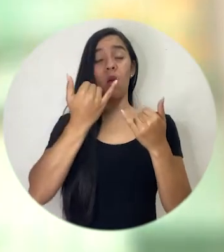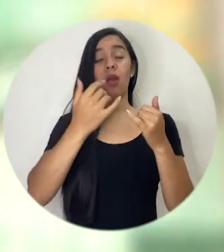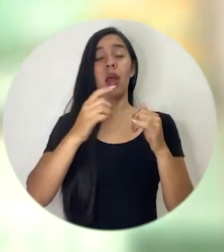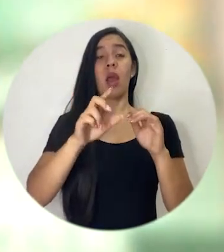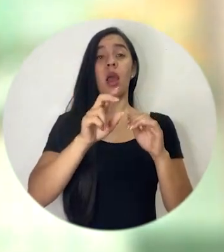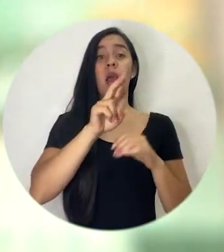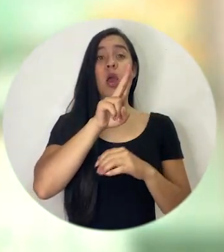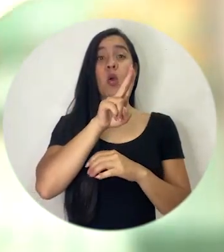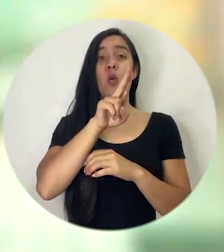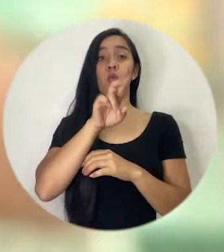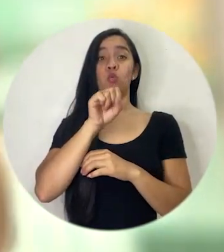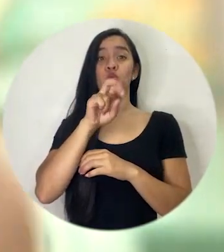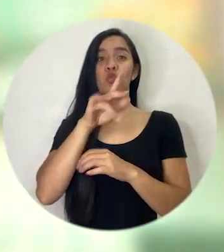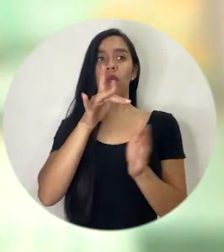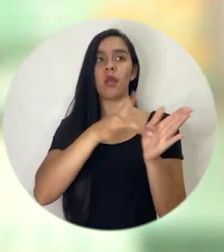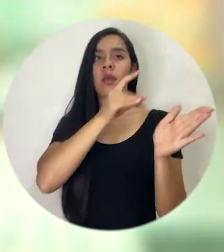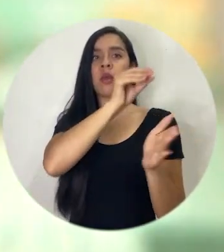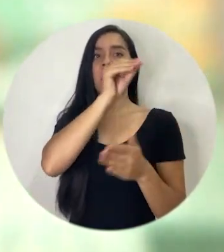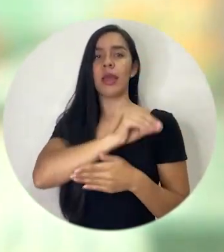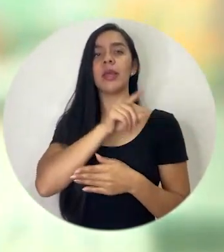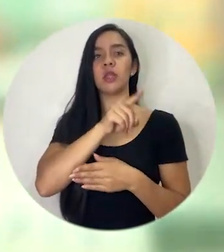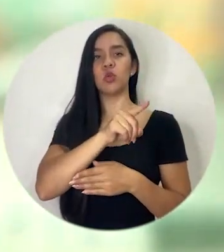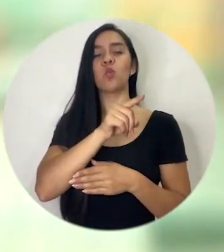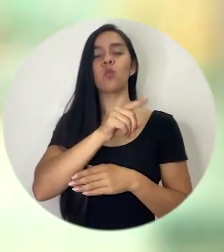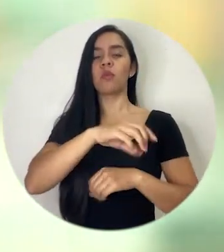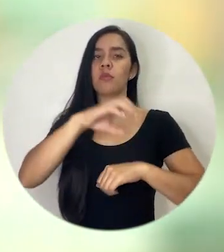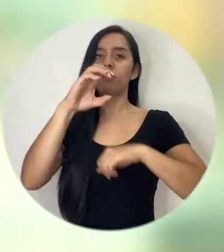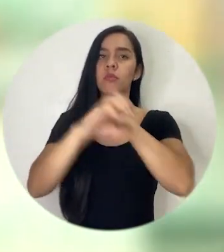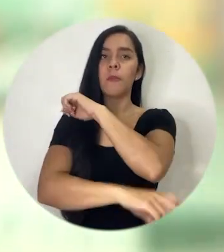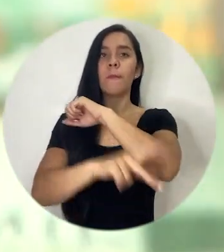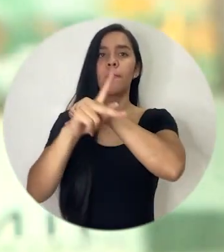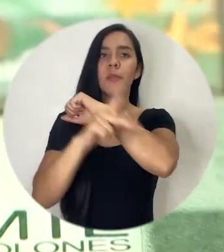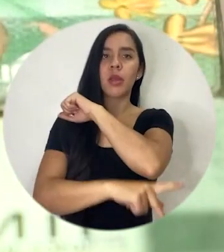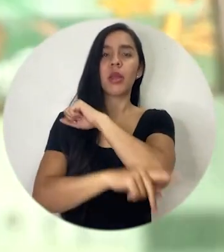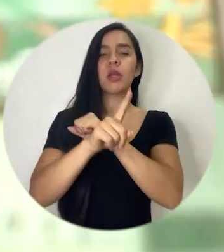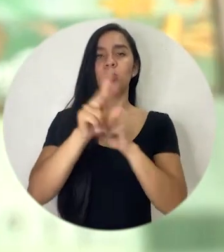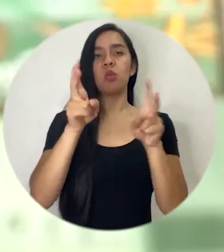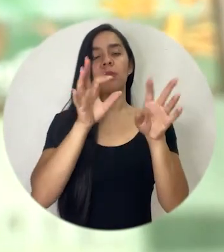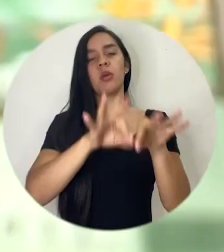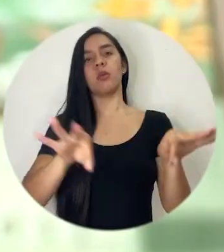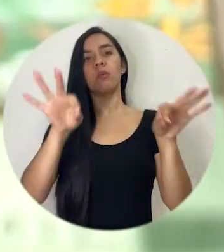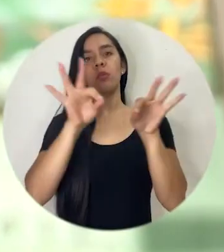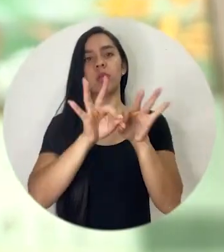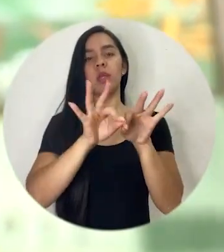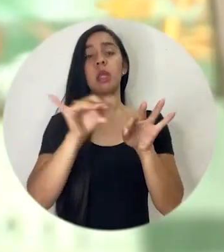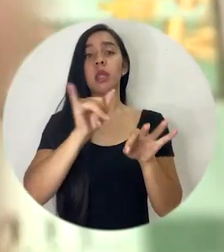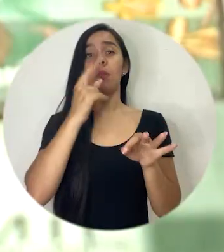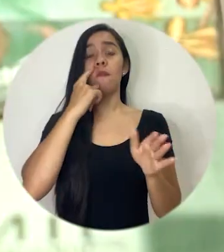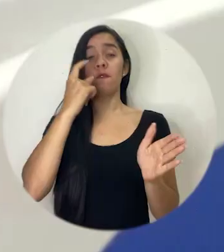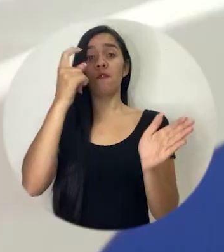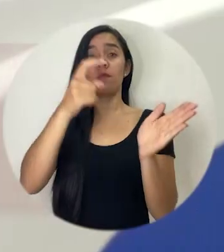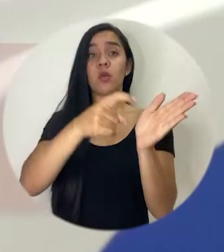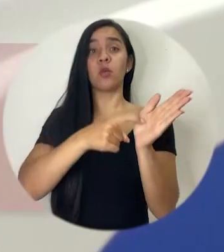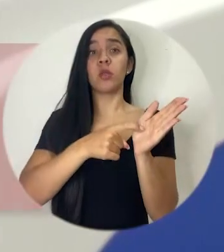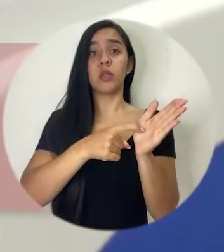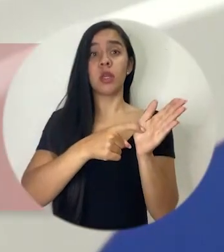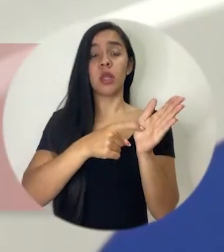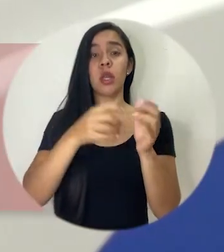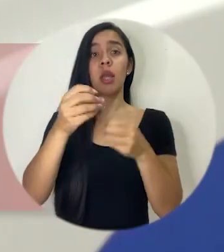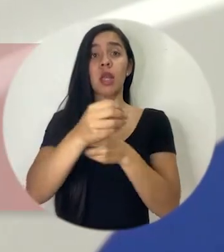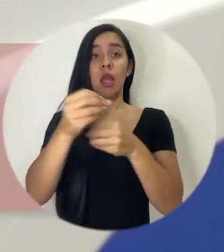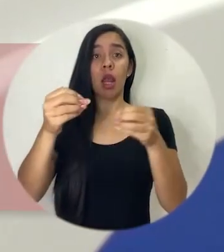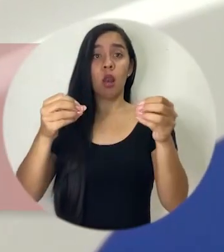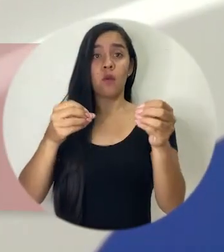me parece que es un tema importantísimo y me parece también reconocer que la oficina ojalá